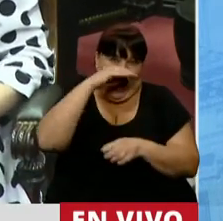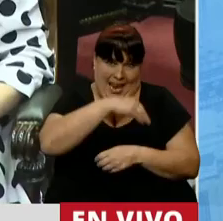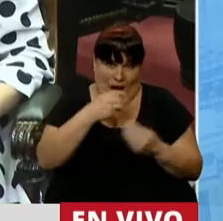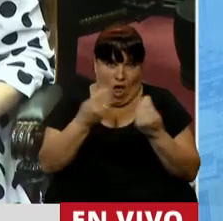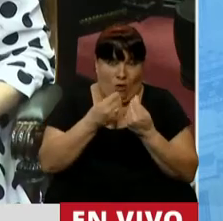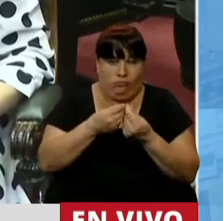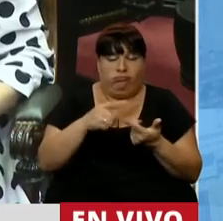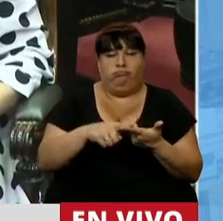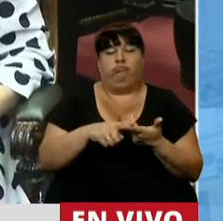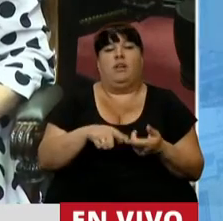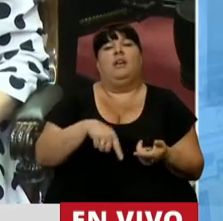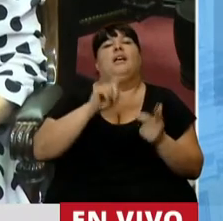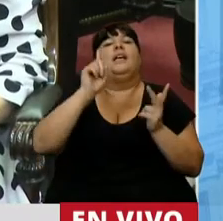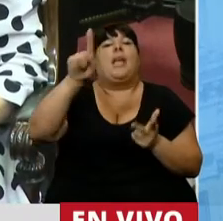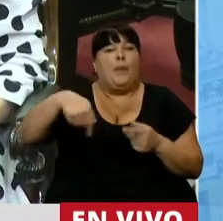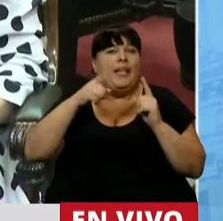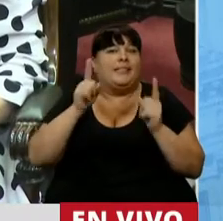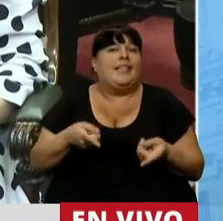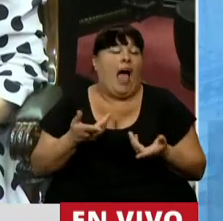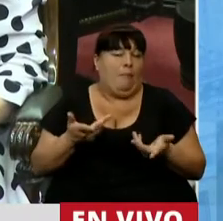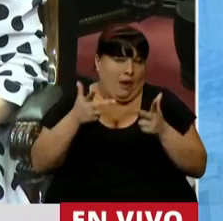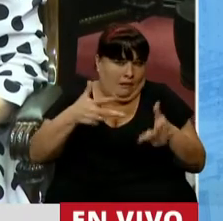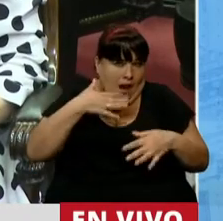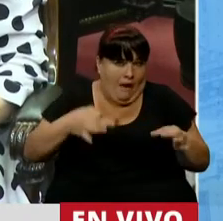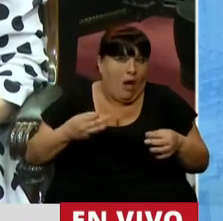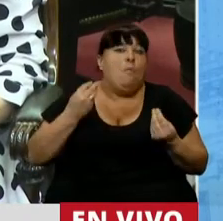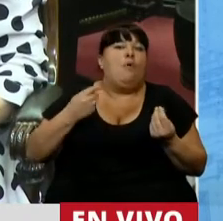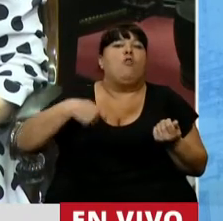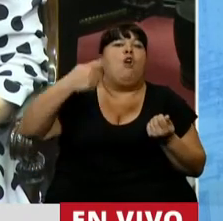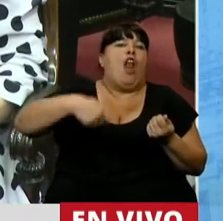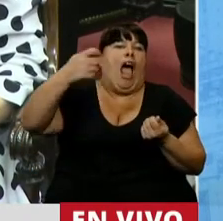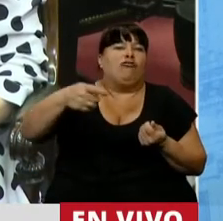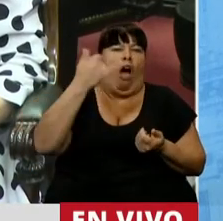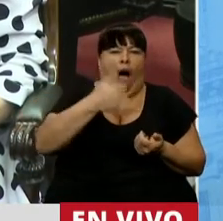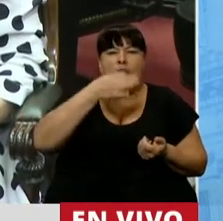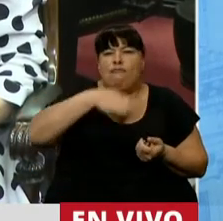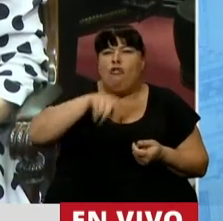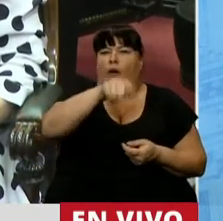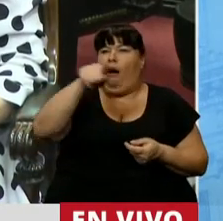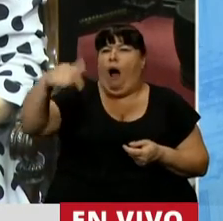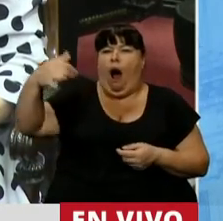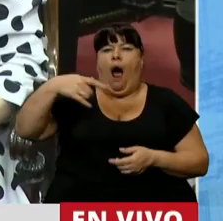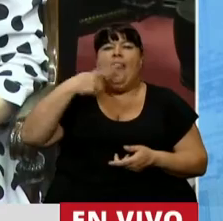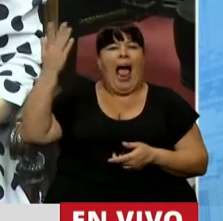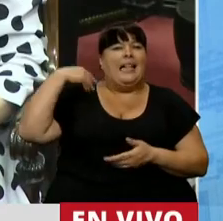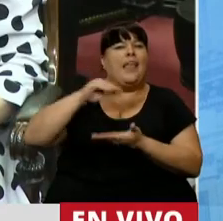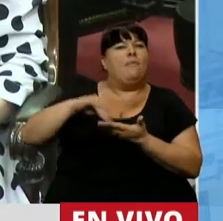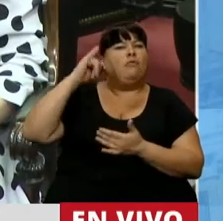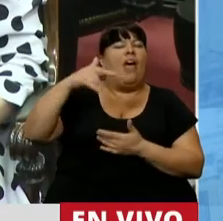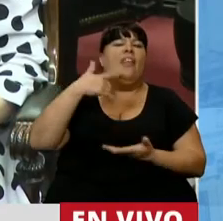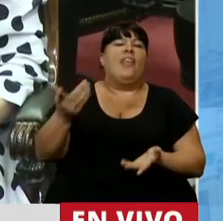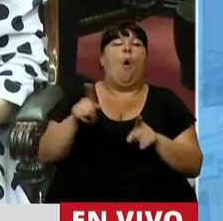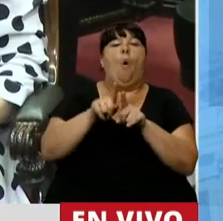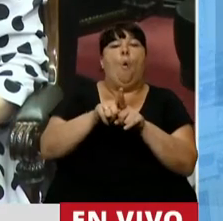que hay en el trabajo, se produce también, hay que decirlo, por las moratorias indiscriminadas donde como dijo una diputada preopinante,